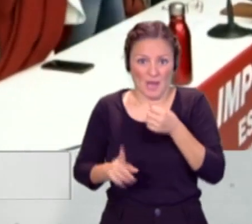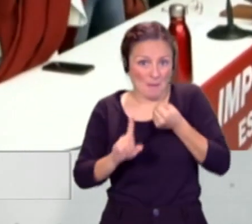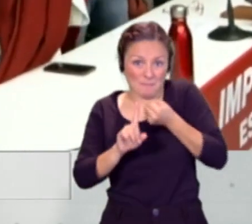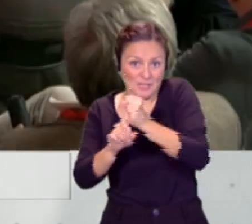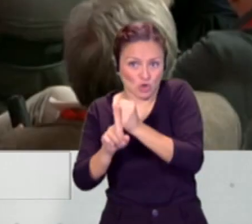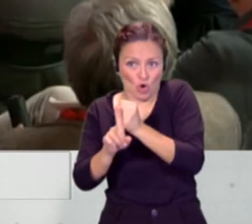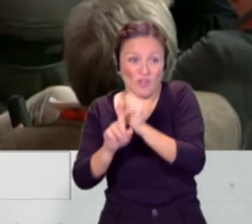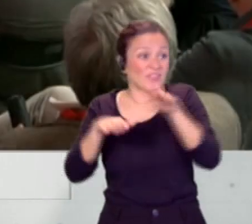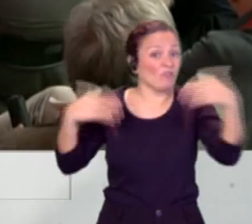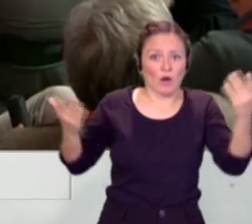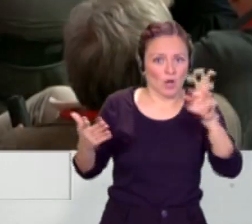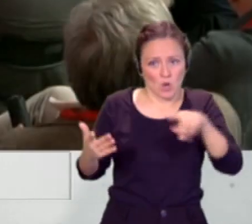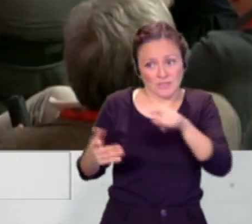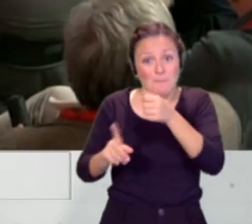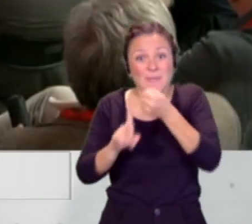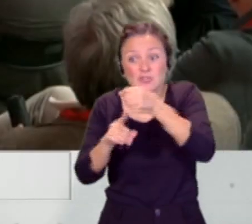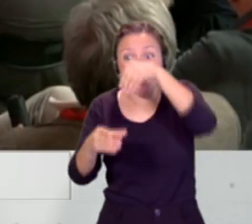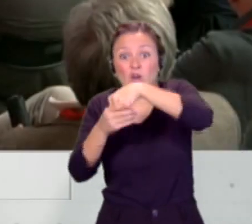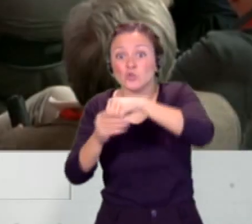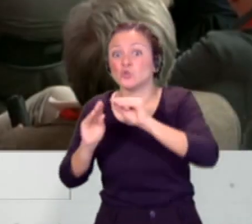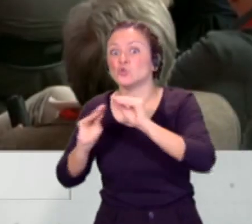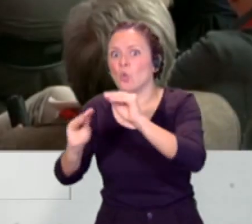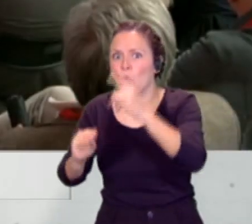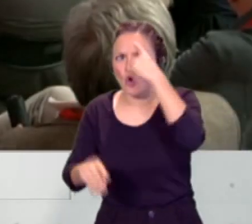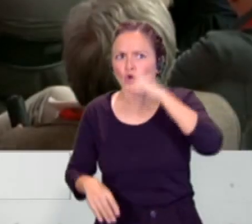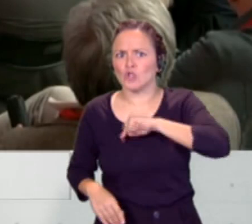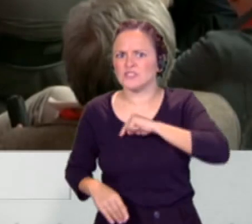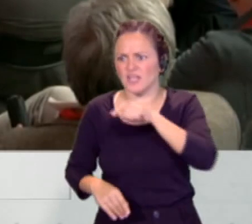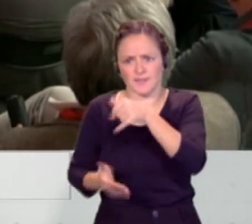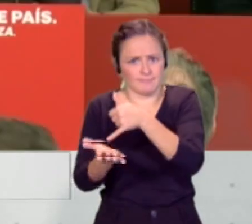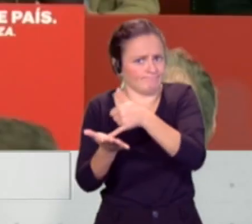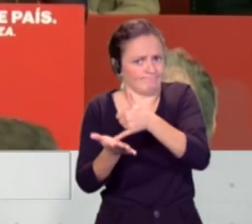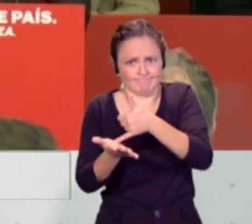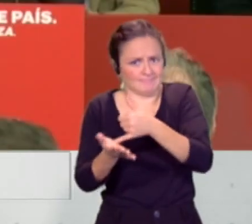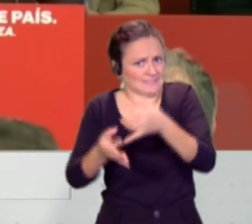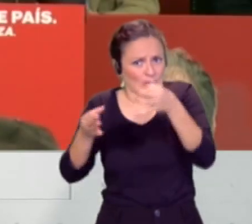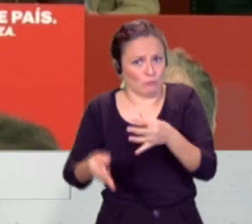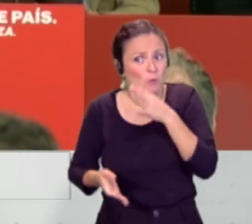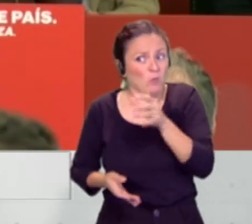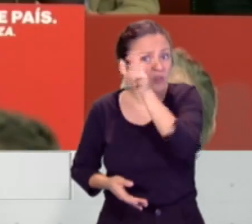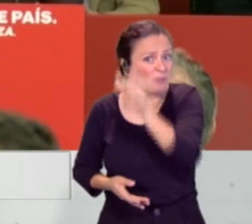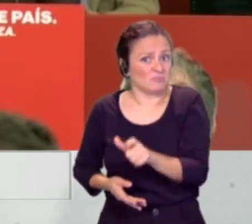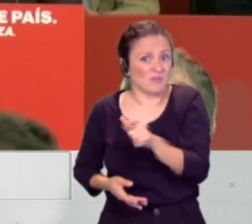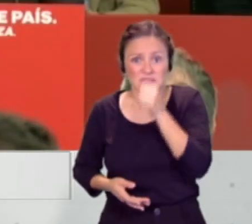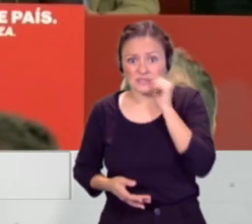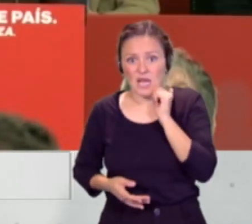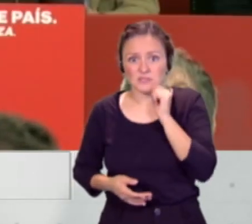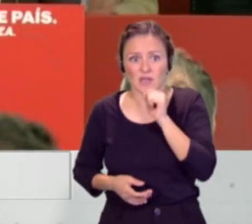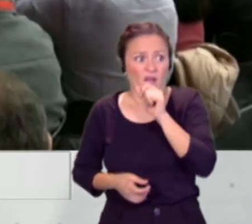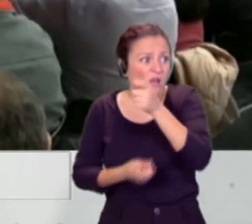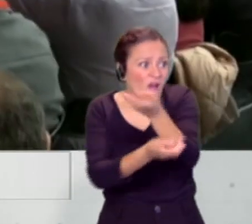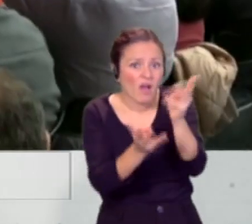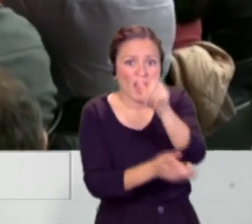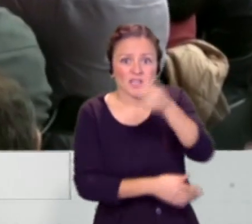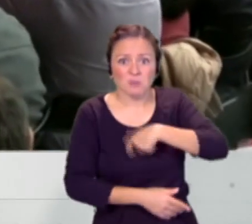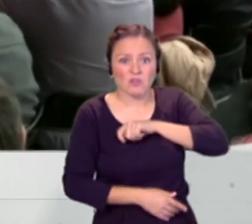interna, no es externa, sino es la propia de la conciencia, de los propios actos de una persona que se ha dedicado a engañar a todos